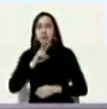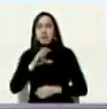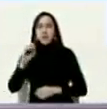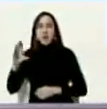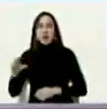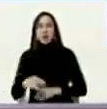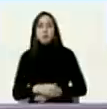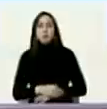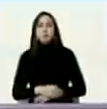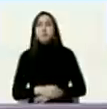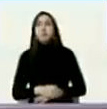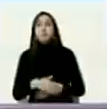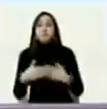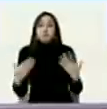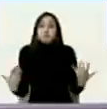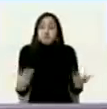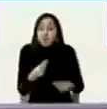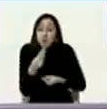y eso originó